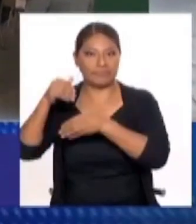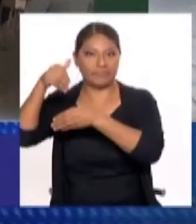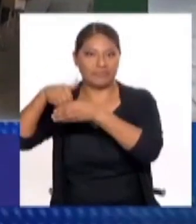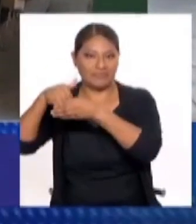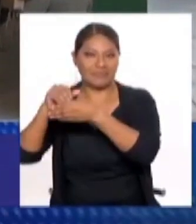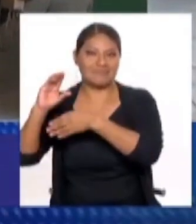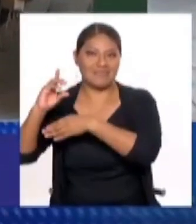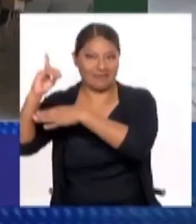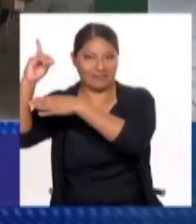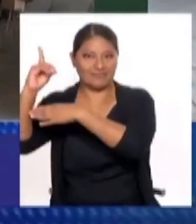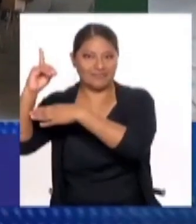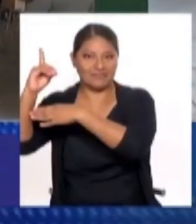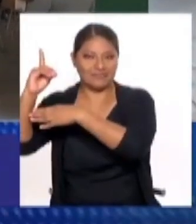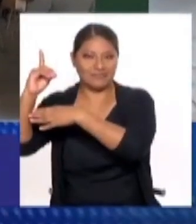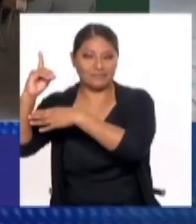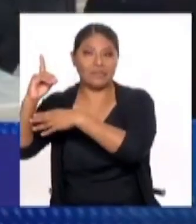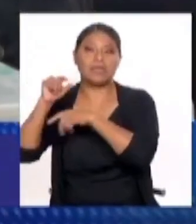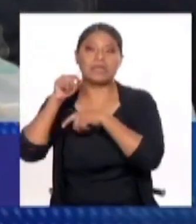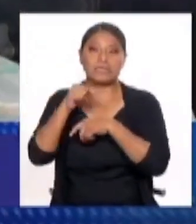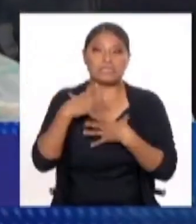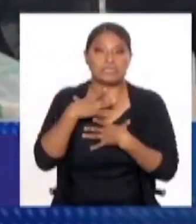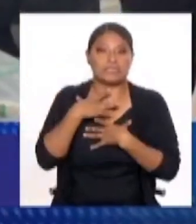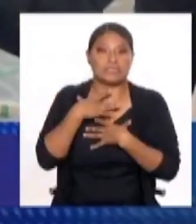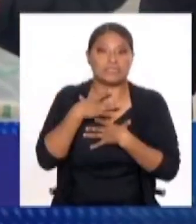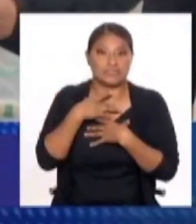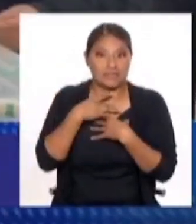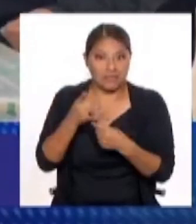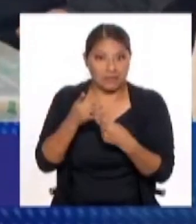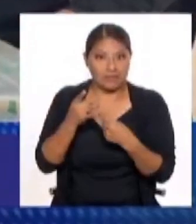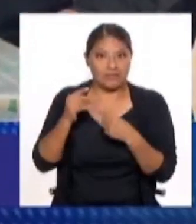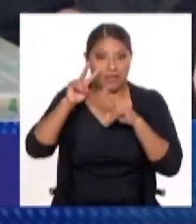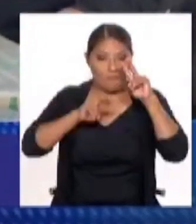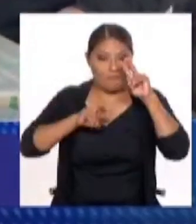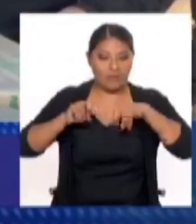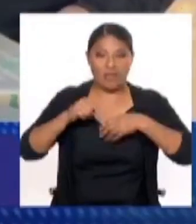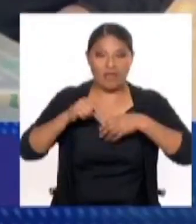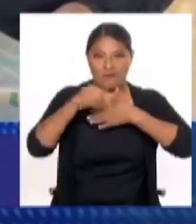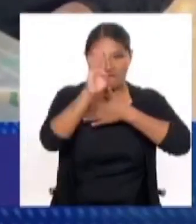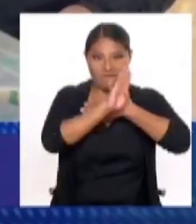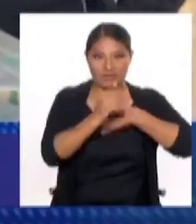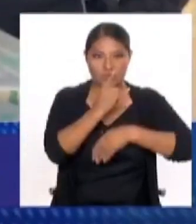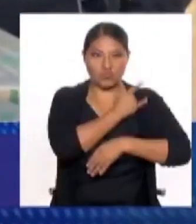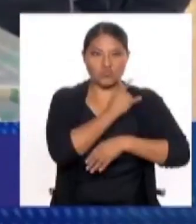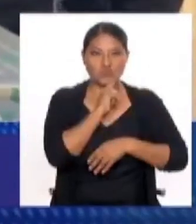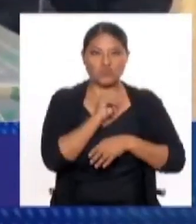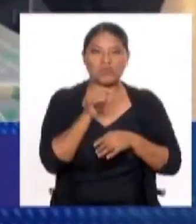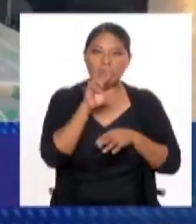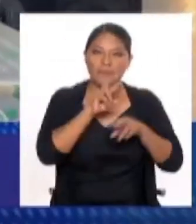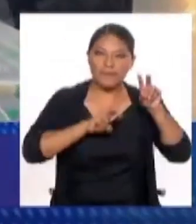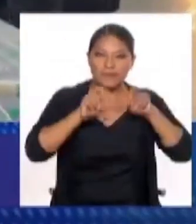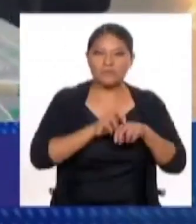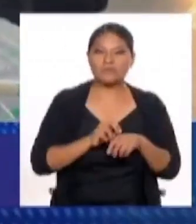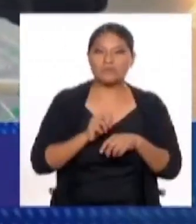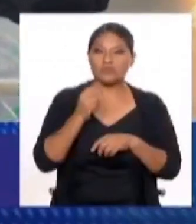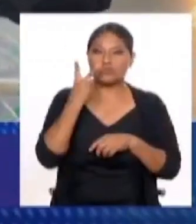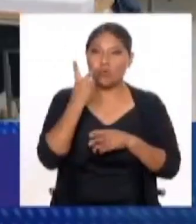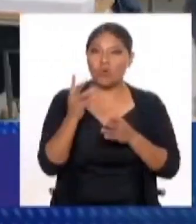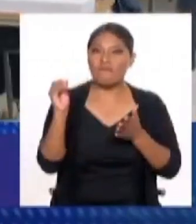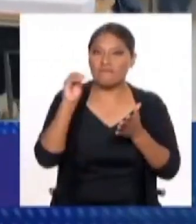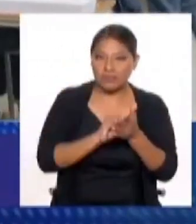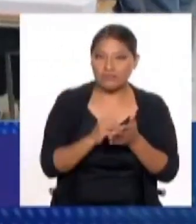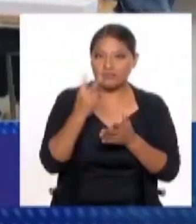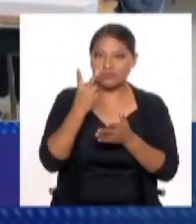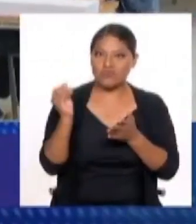hecho, esto es muy interesante, los investigadores descubrieron, identificaron dos veces, dos veces, el